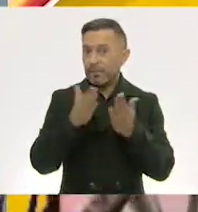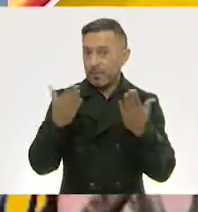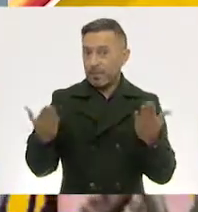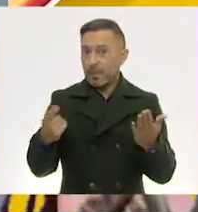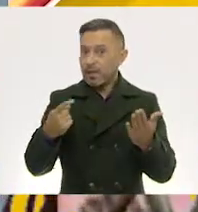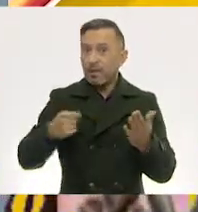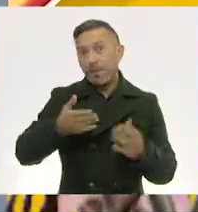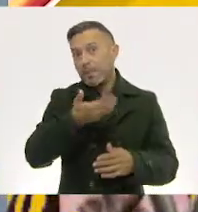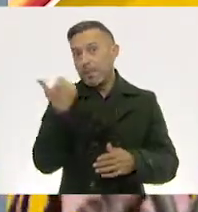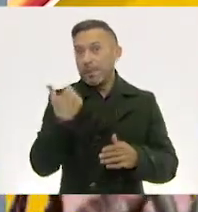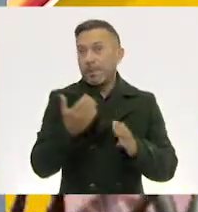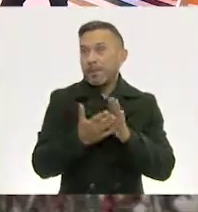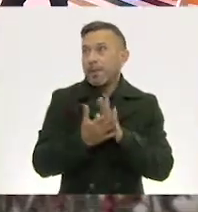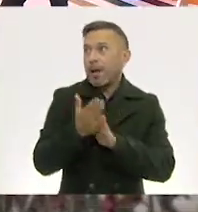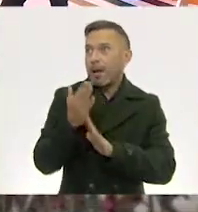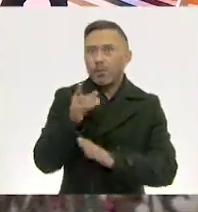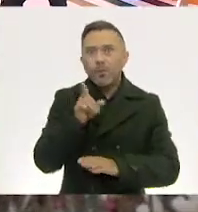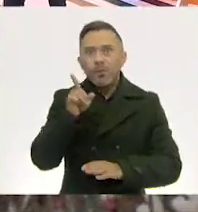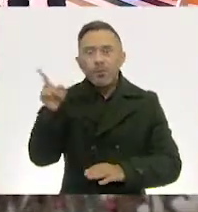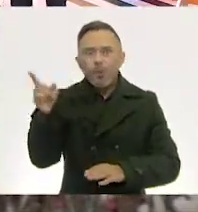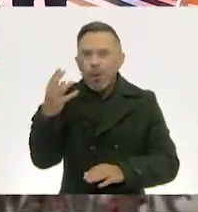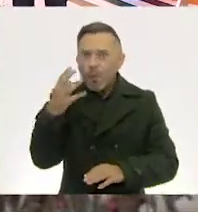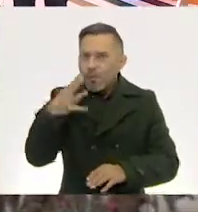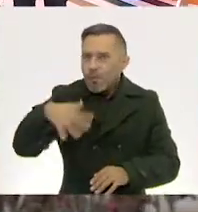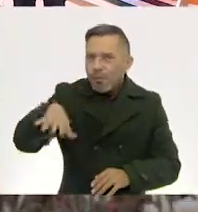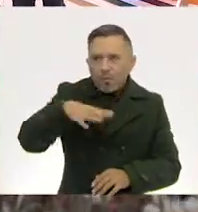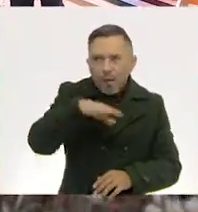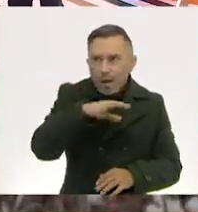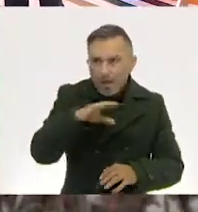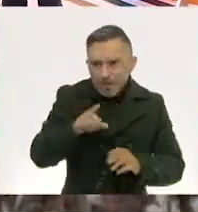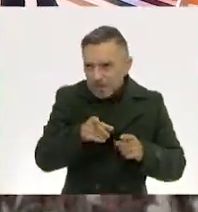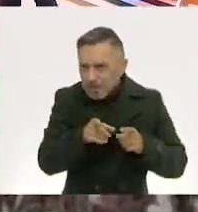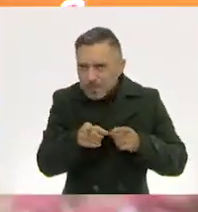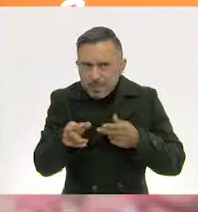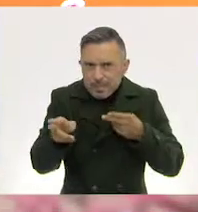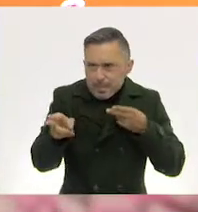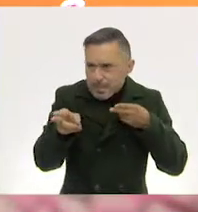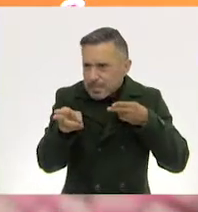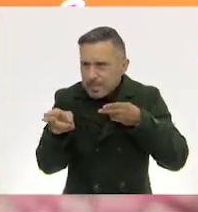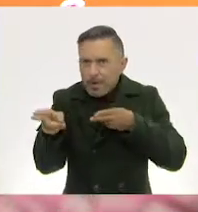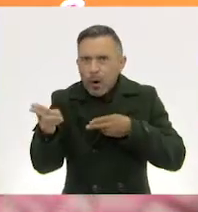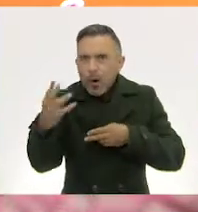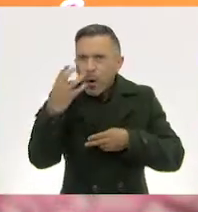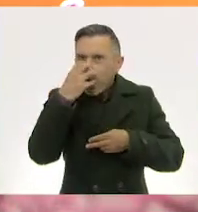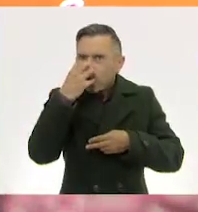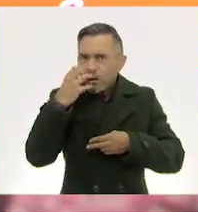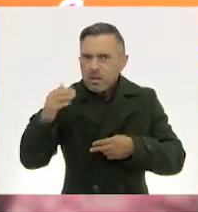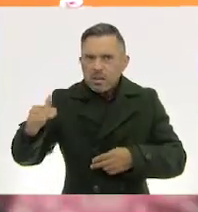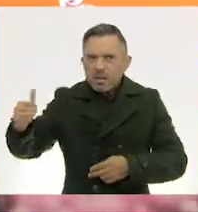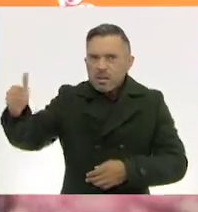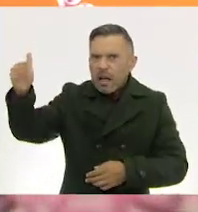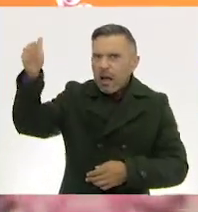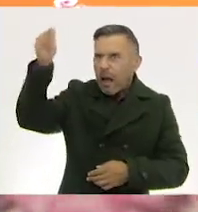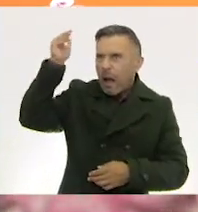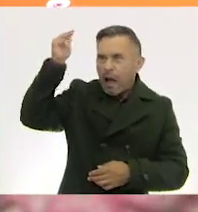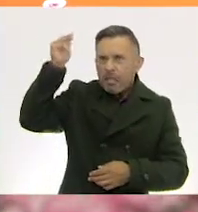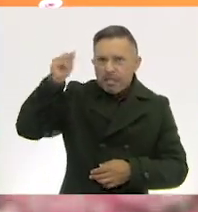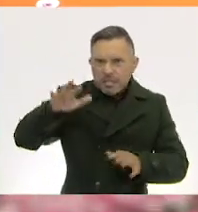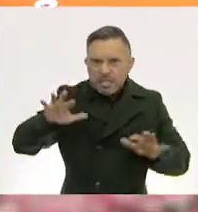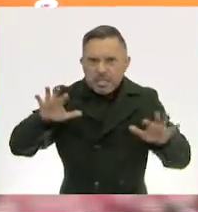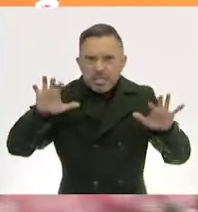oso. Un oso grande y peligroso. ¿Quién le teme al oso?